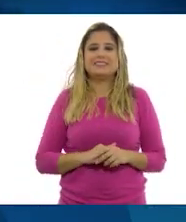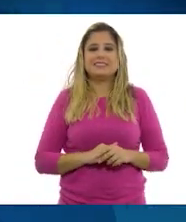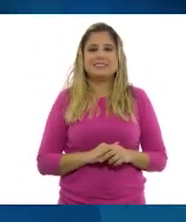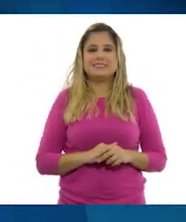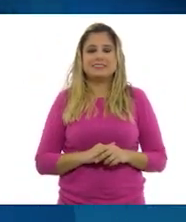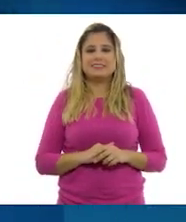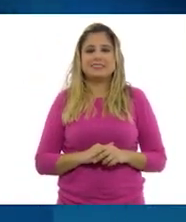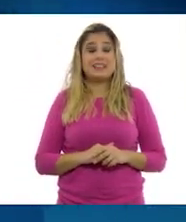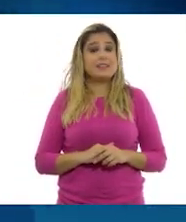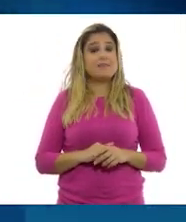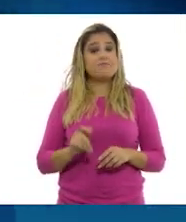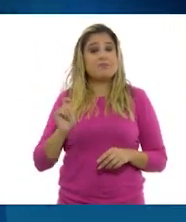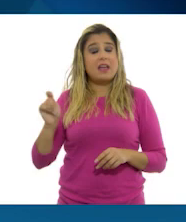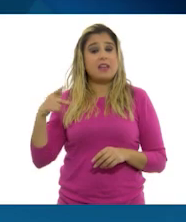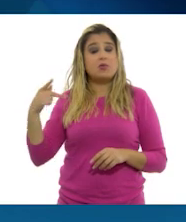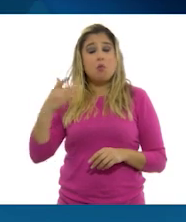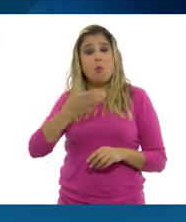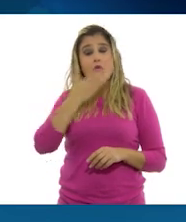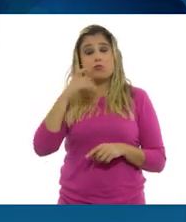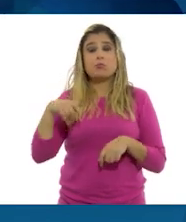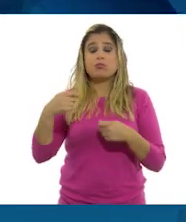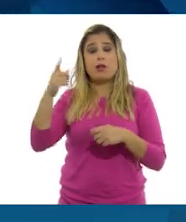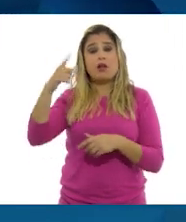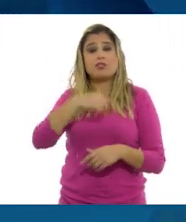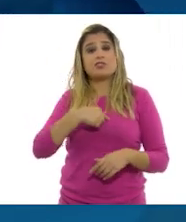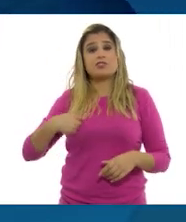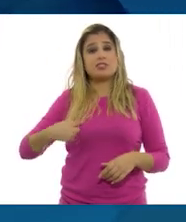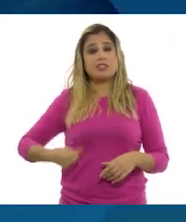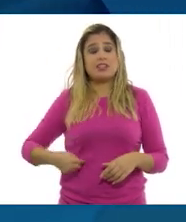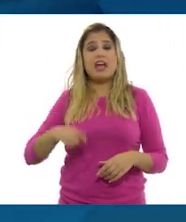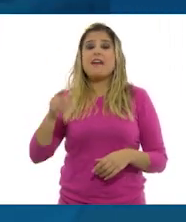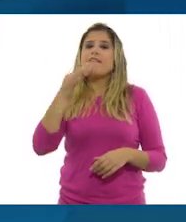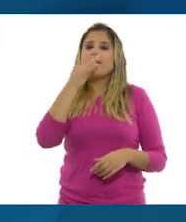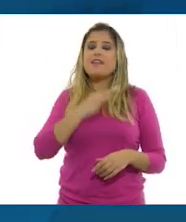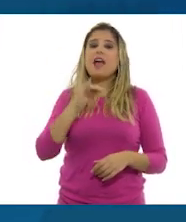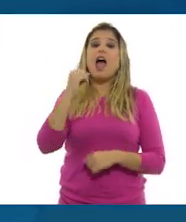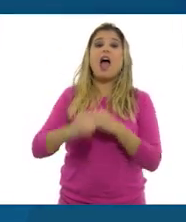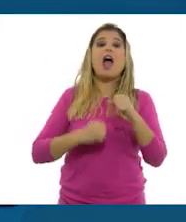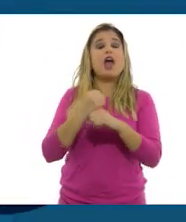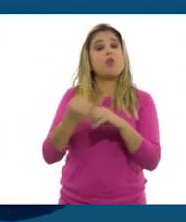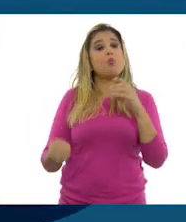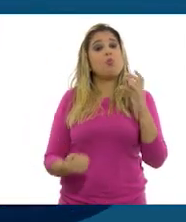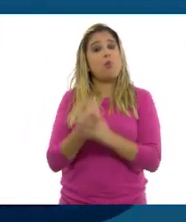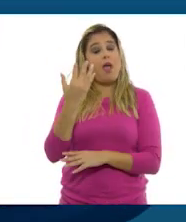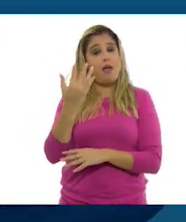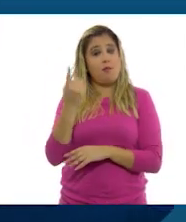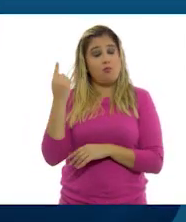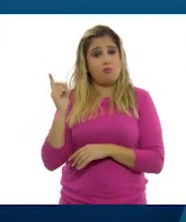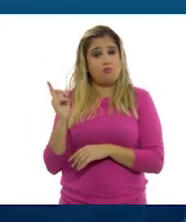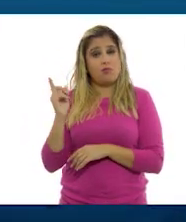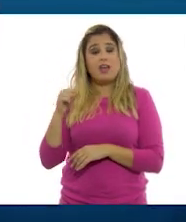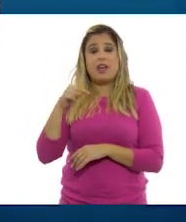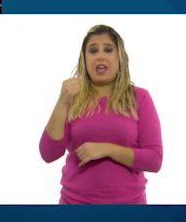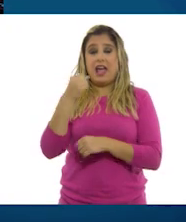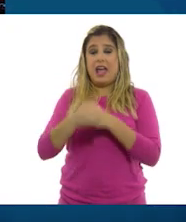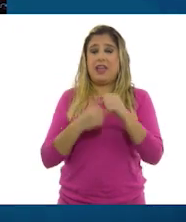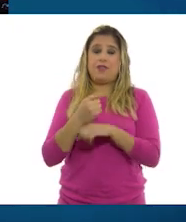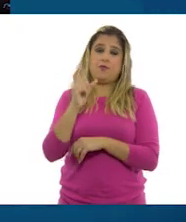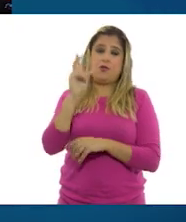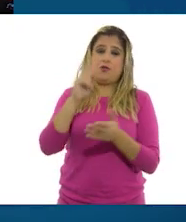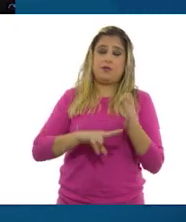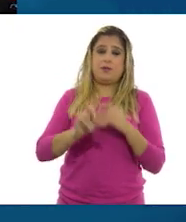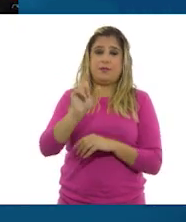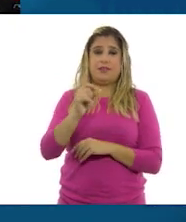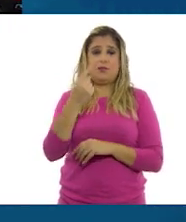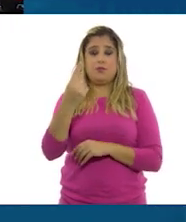Se trata de una tradición muy importante en China, y la celebración del Año Nuevo, que en este año 2021 se